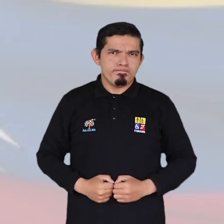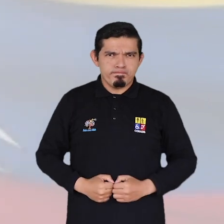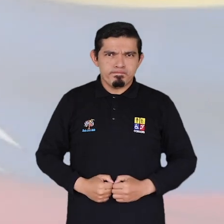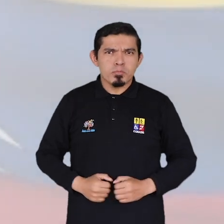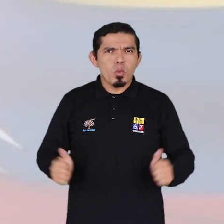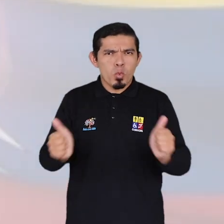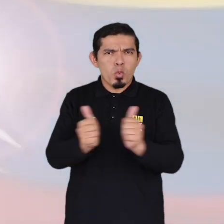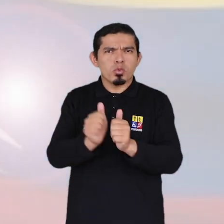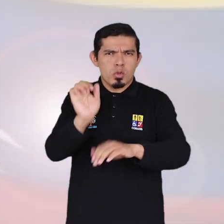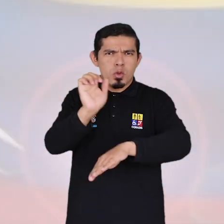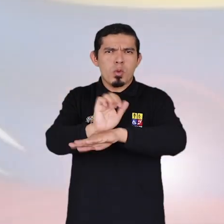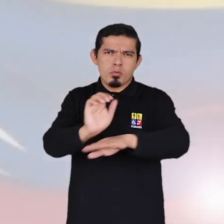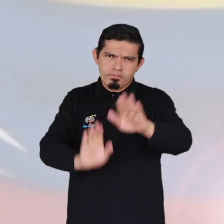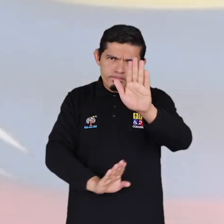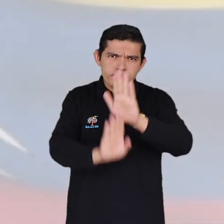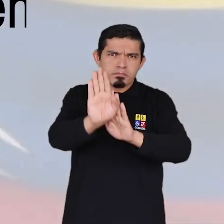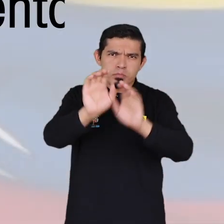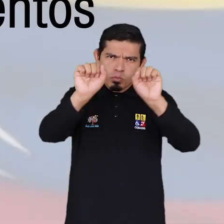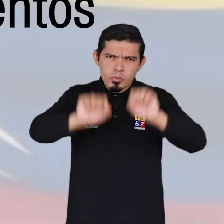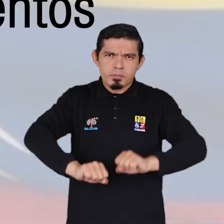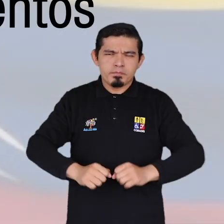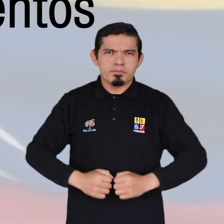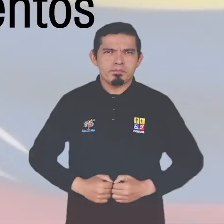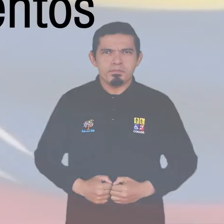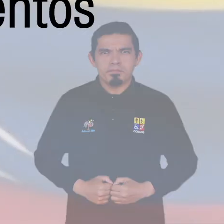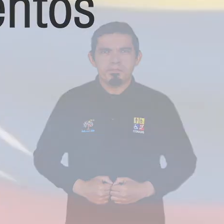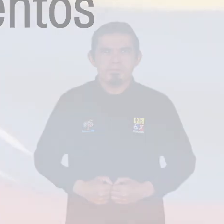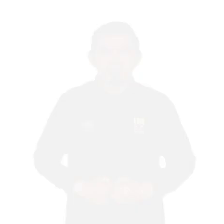Juntos, Ecuador, superaremos estos momentos.